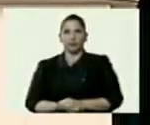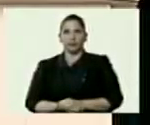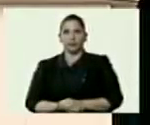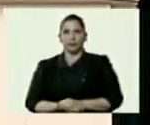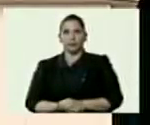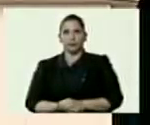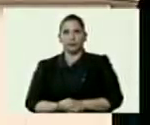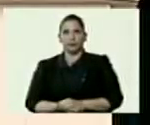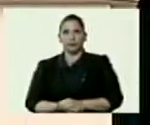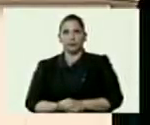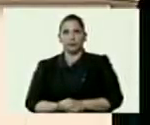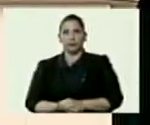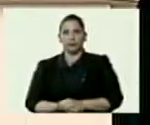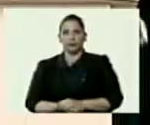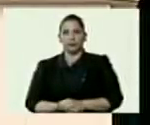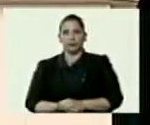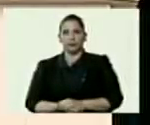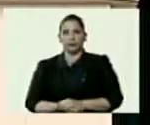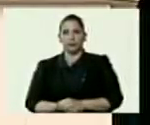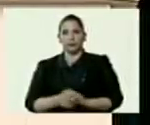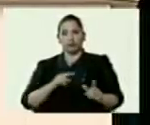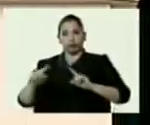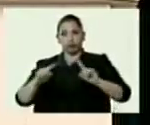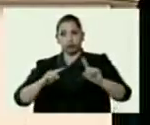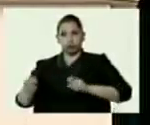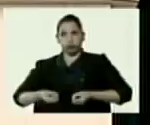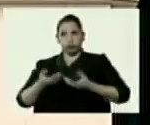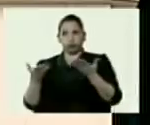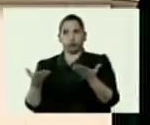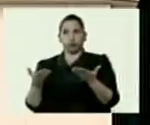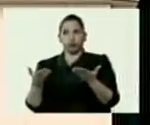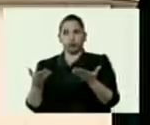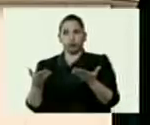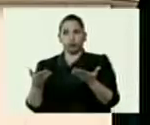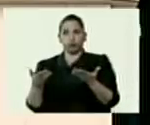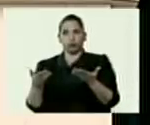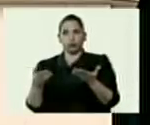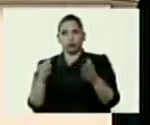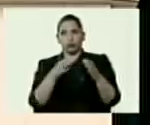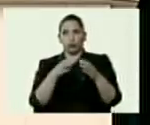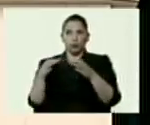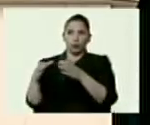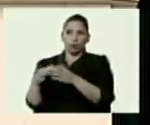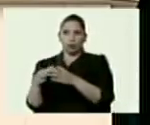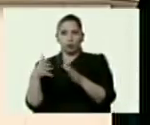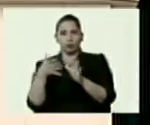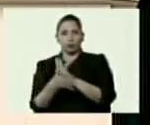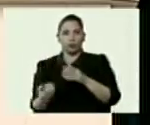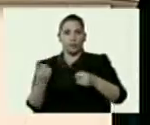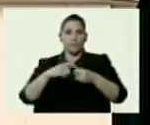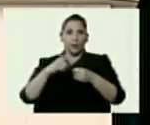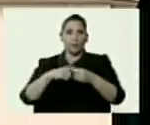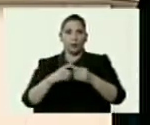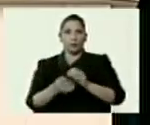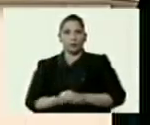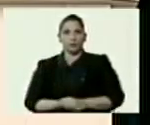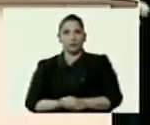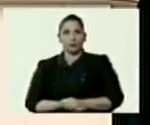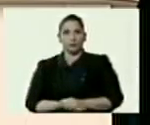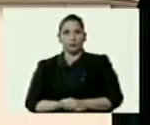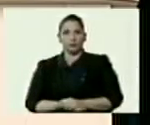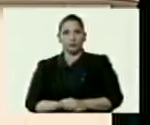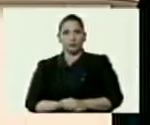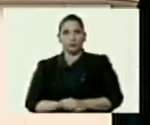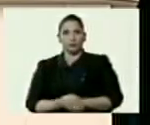el CEOFAN se dirige a sus órganos correspondientes, órganos subalternos correspondientes.